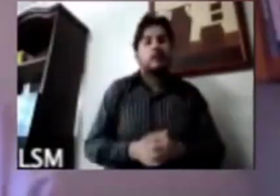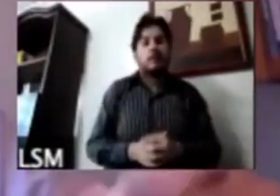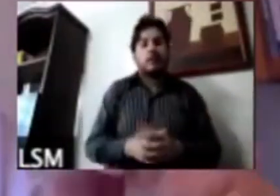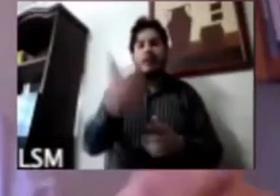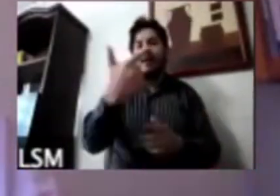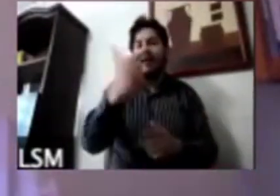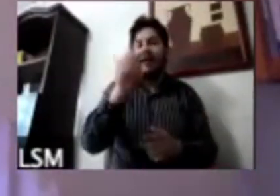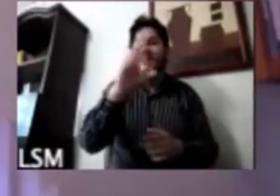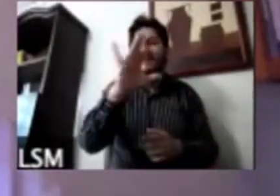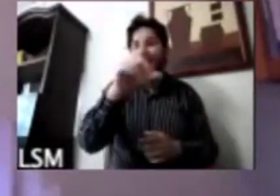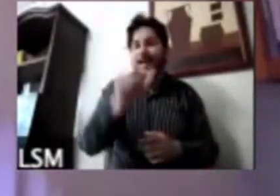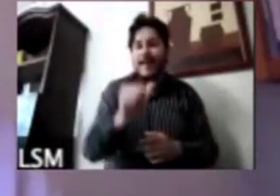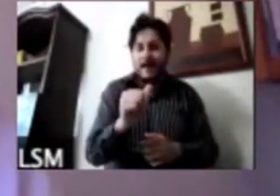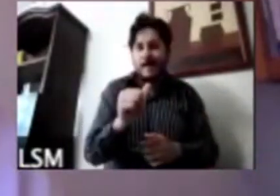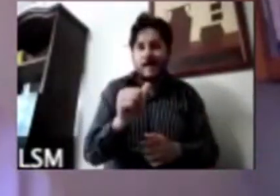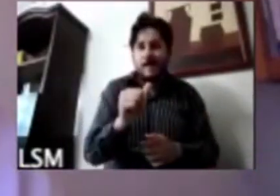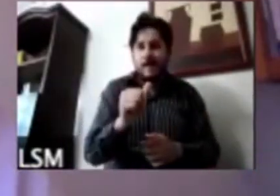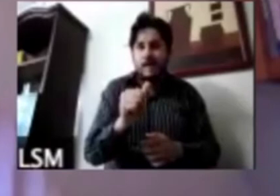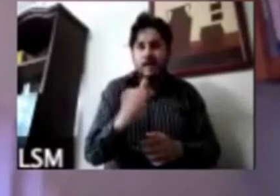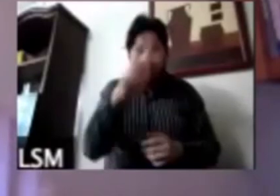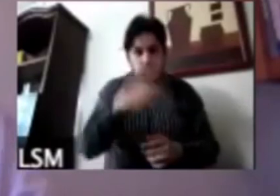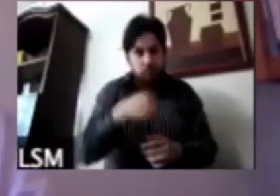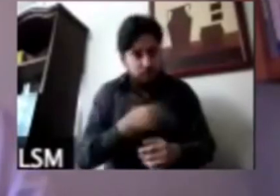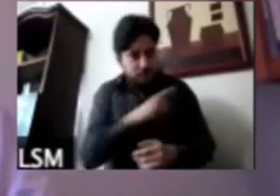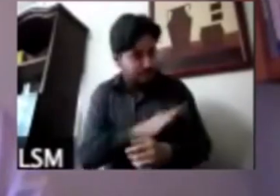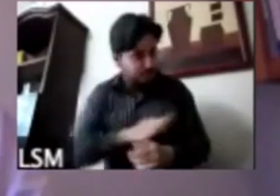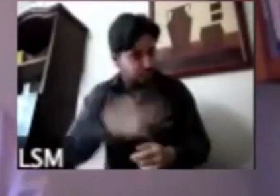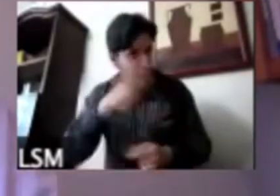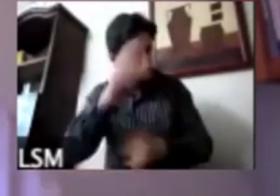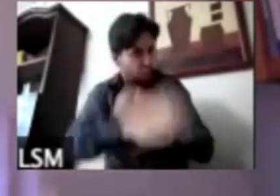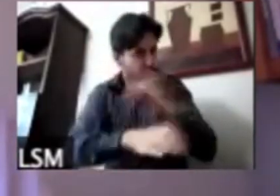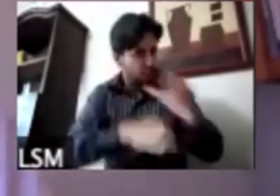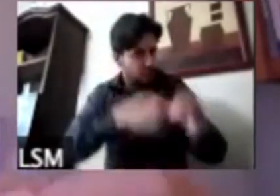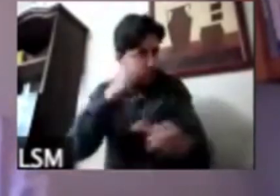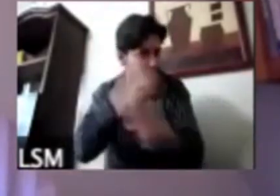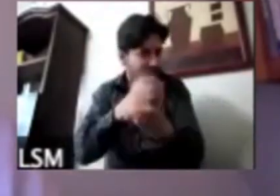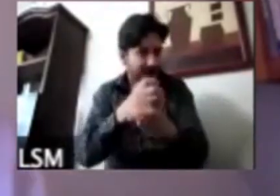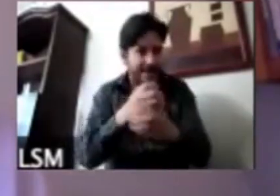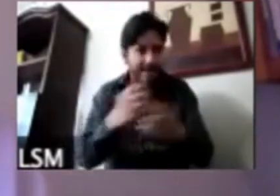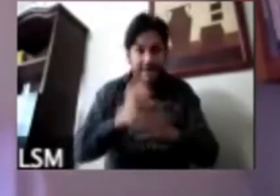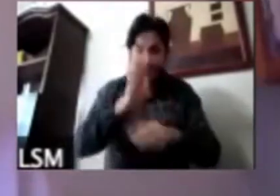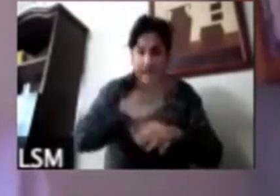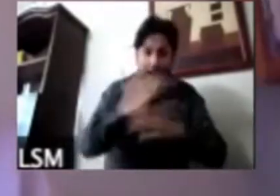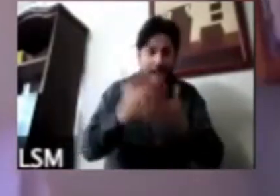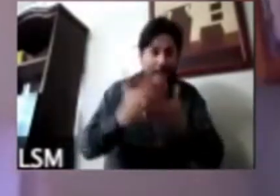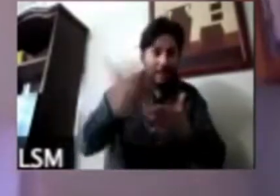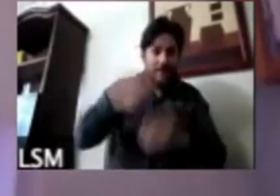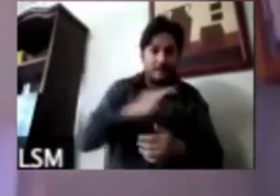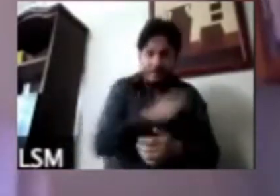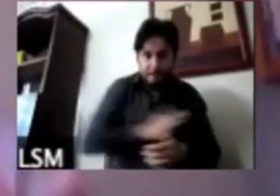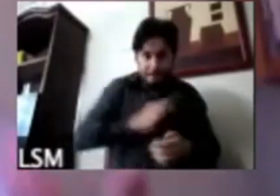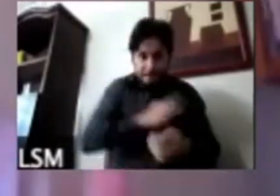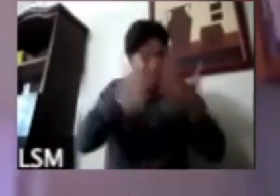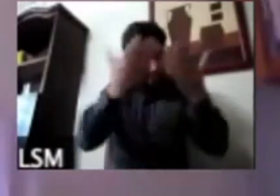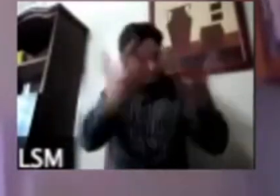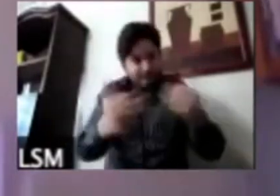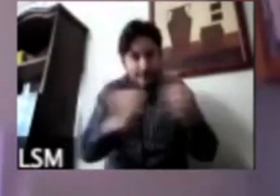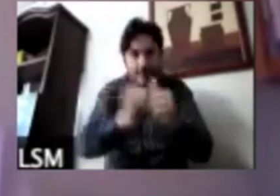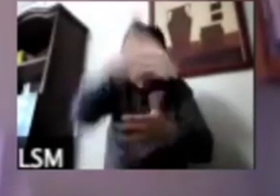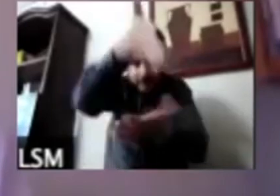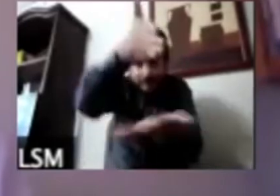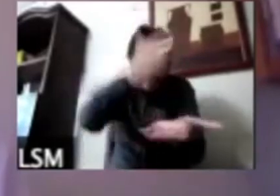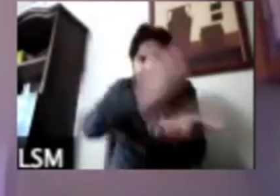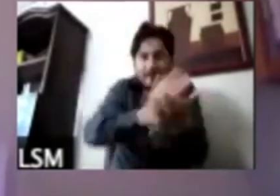Graciela bueno además déjame felicitarte por tu cumpleaños acá públicamente ya lo habíamos hecho antes pero muchas gracias por estar acá partiendo el pastel con nosotros